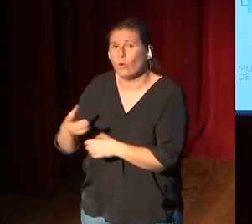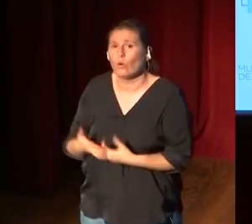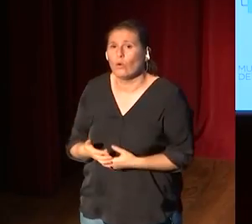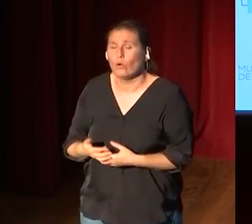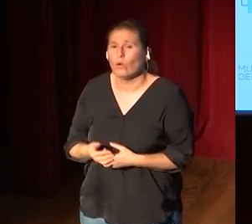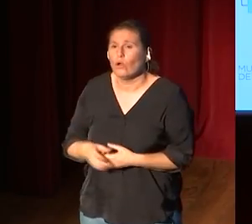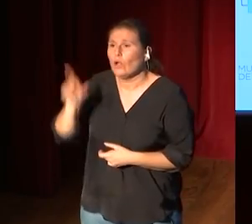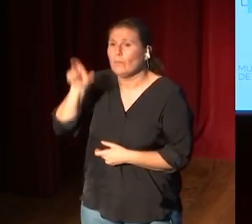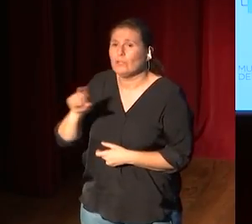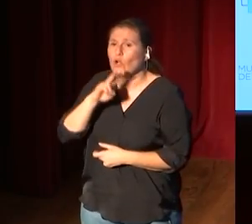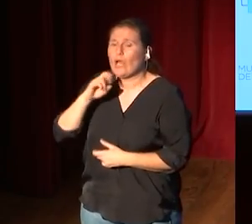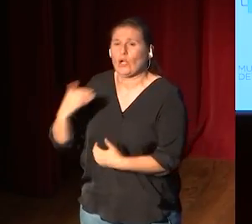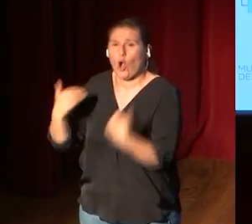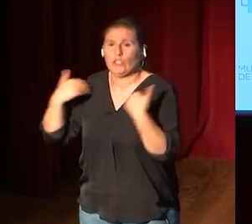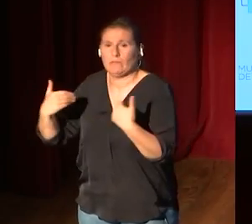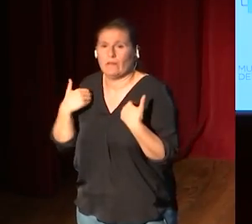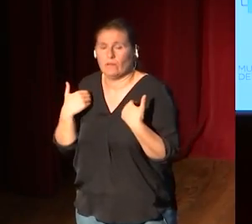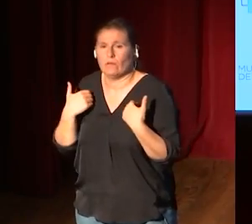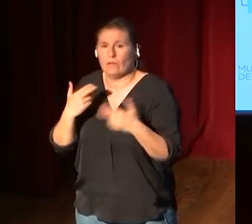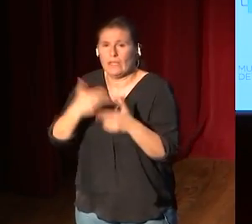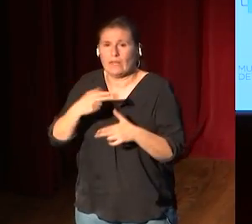un conservador no compra entradas vía internet?